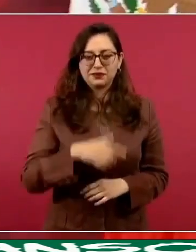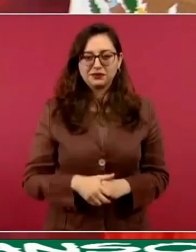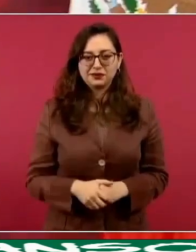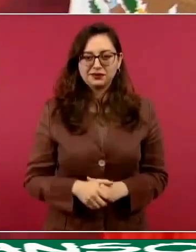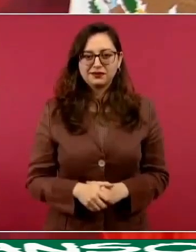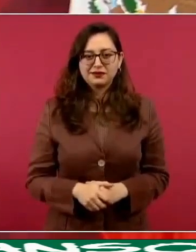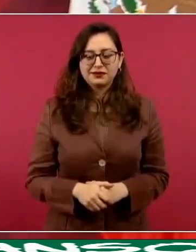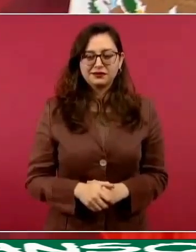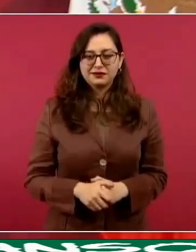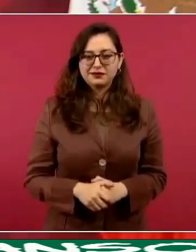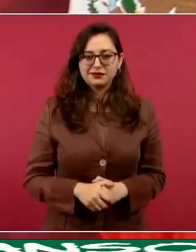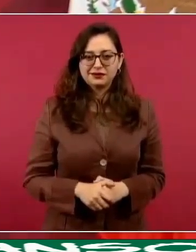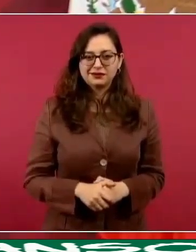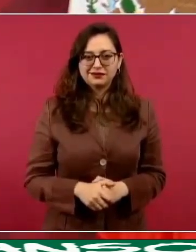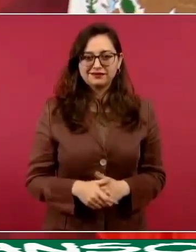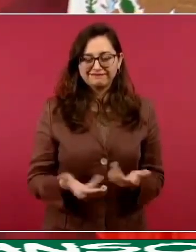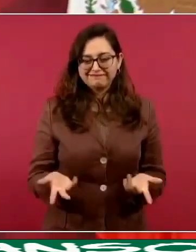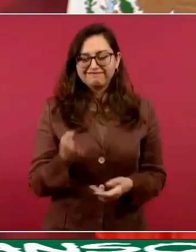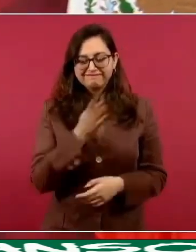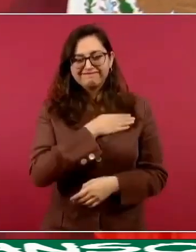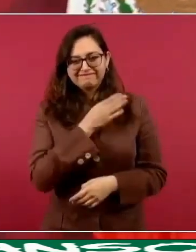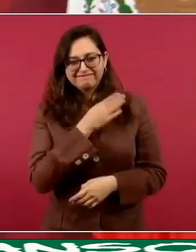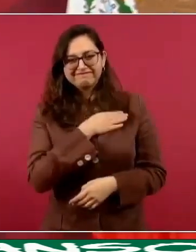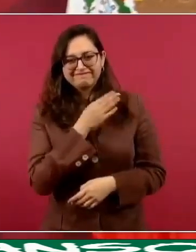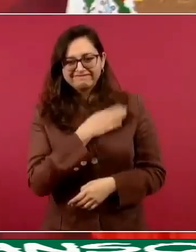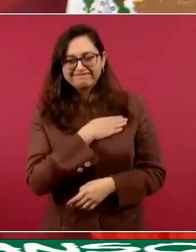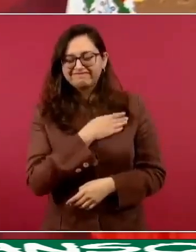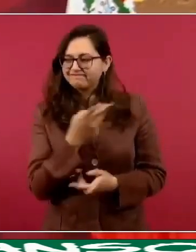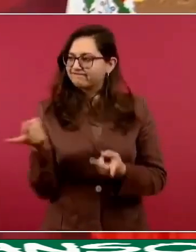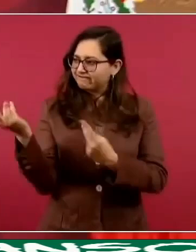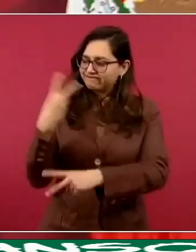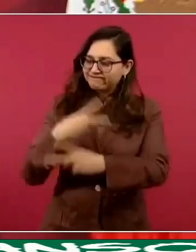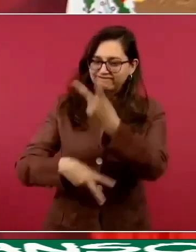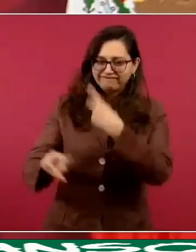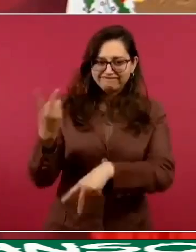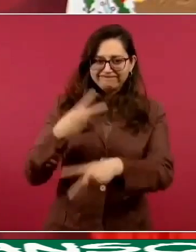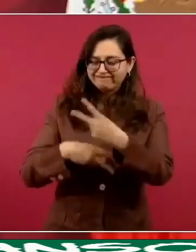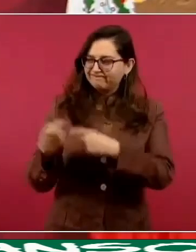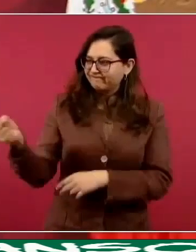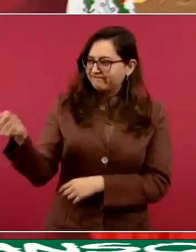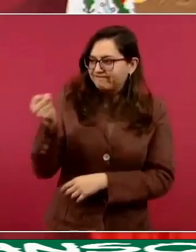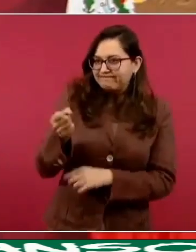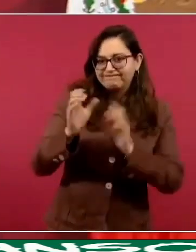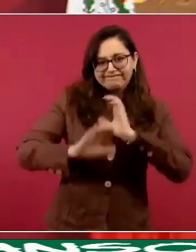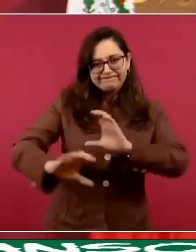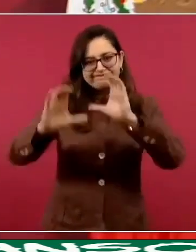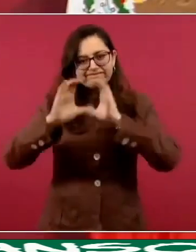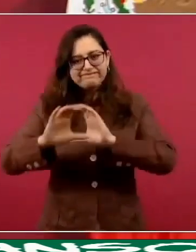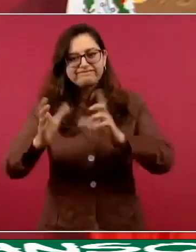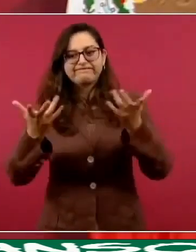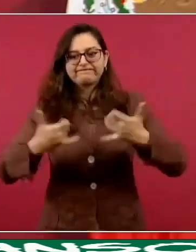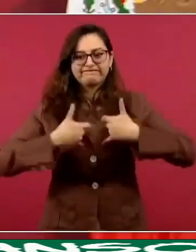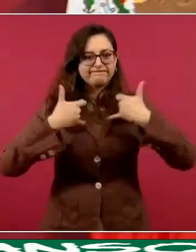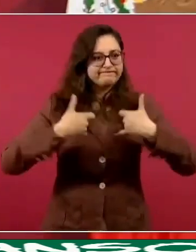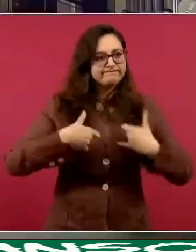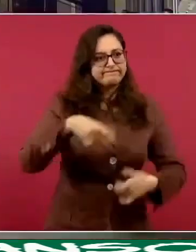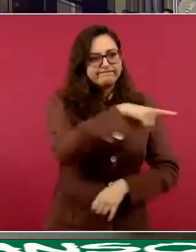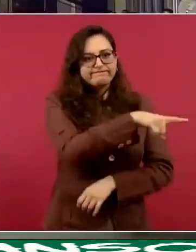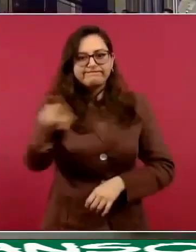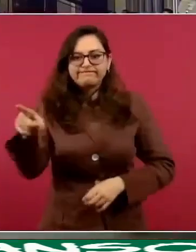Sí, sería muy bueno, mucho, muy bueno y que entraran todos los jóvenes